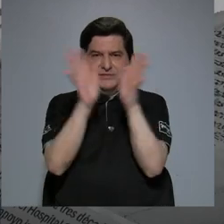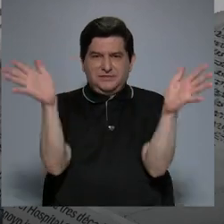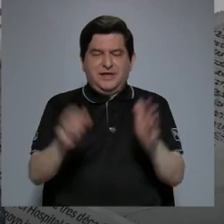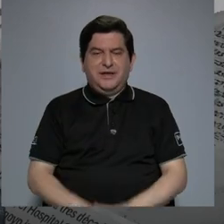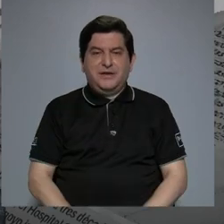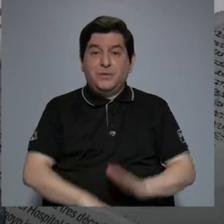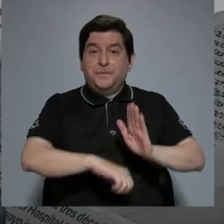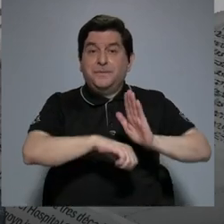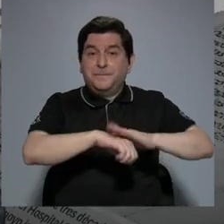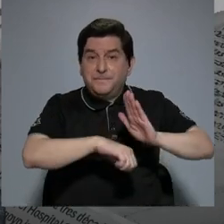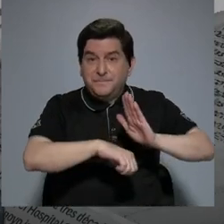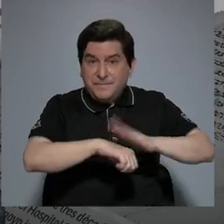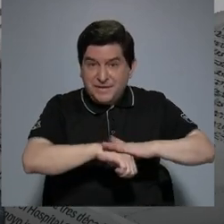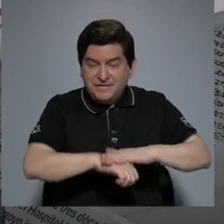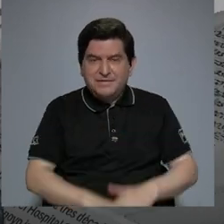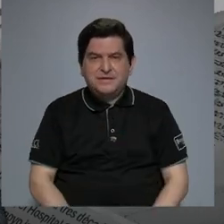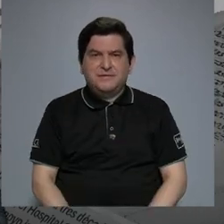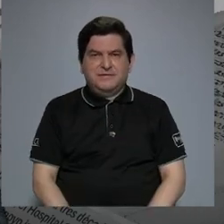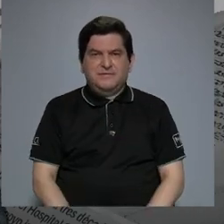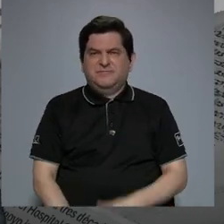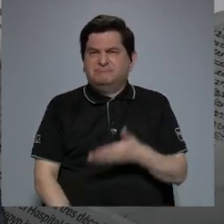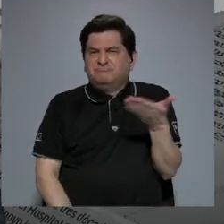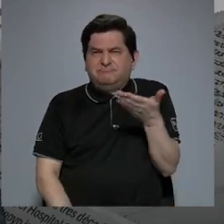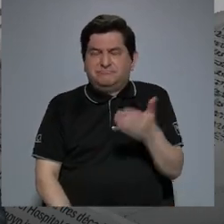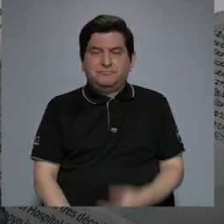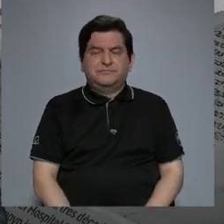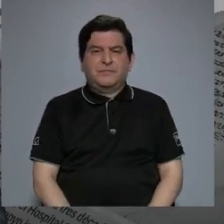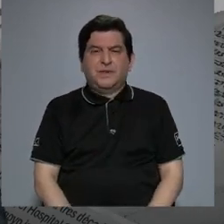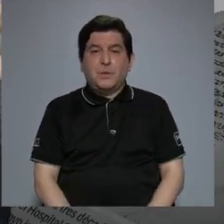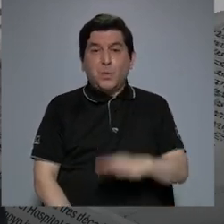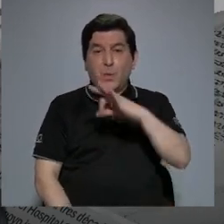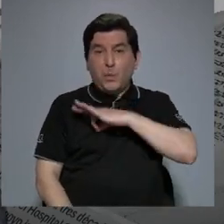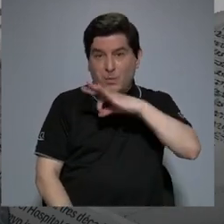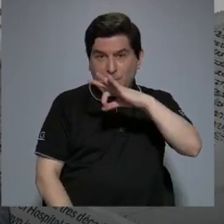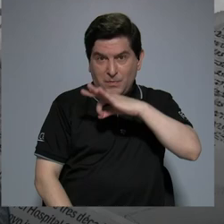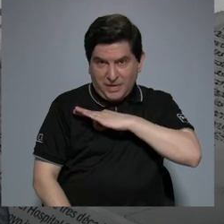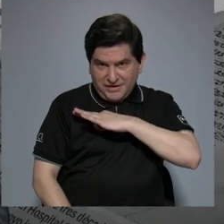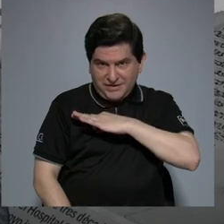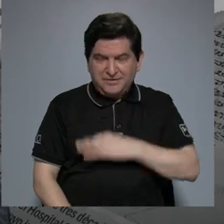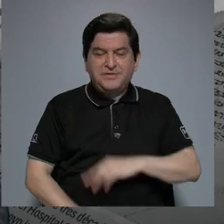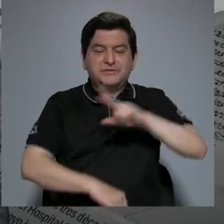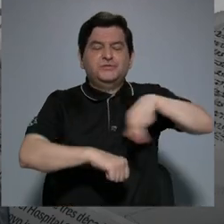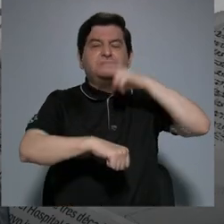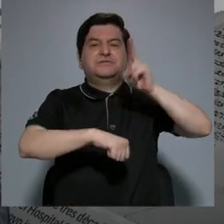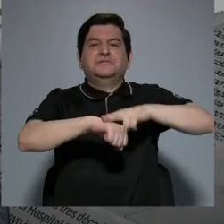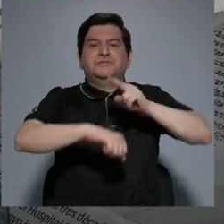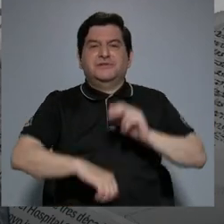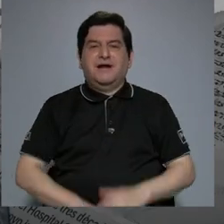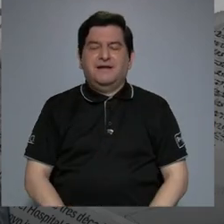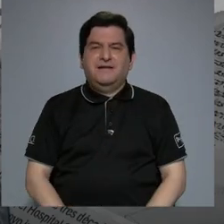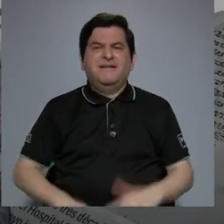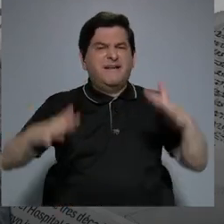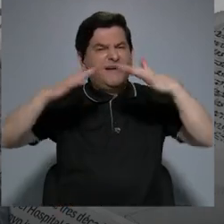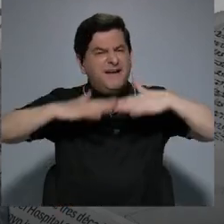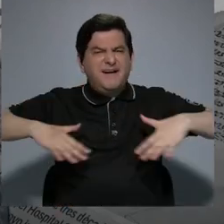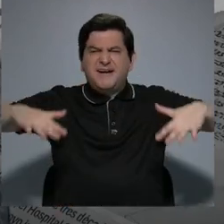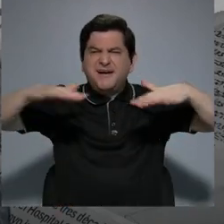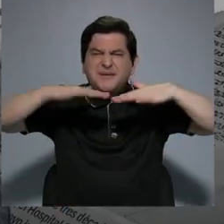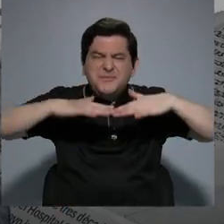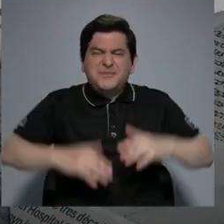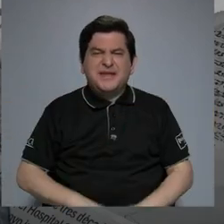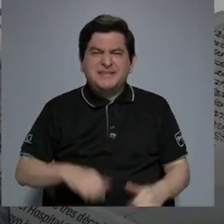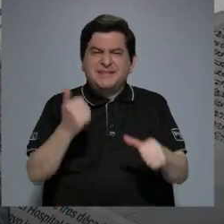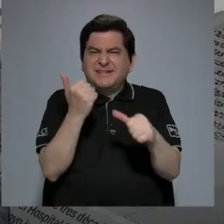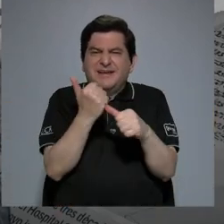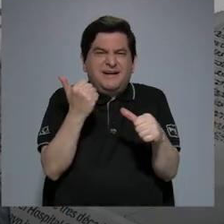para que haya un impacto a nivel nacional. ¿Cuál es el ambiente en las